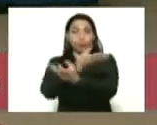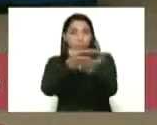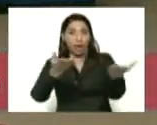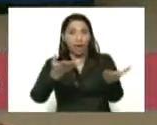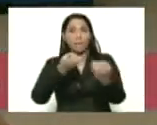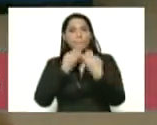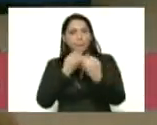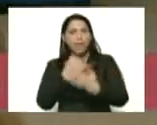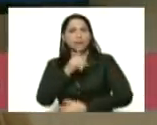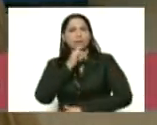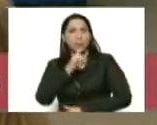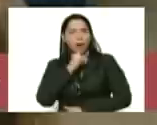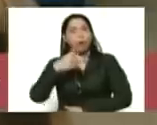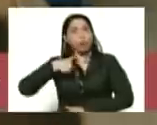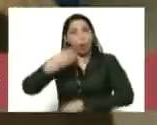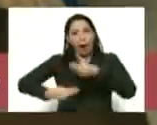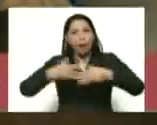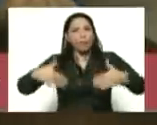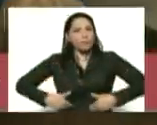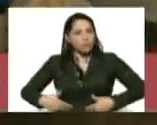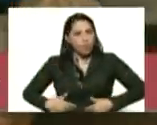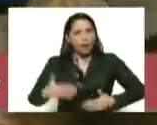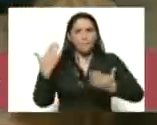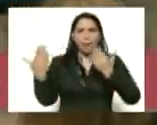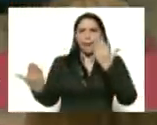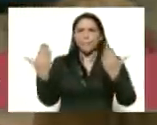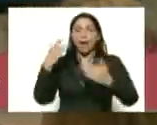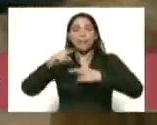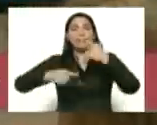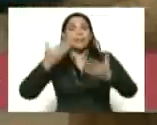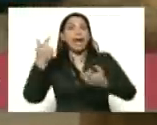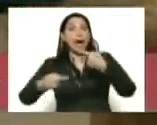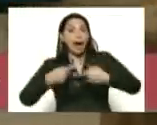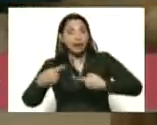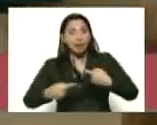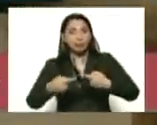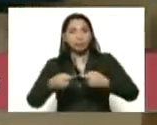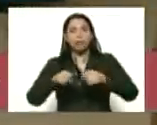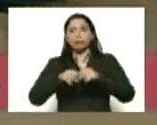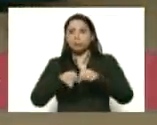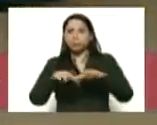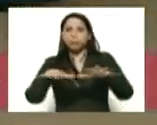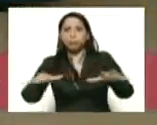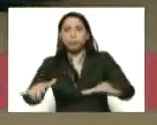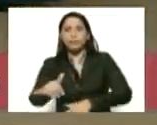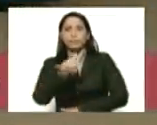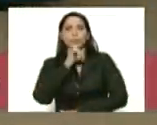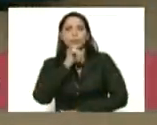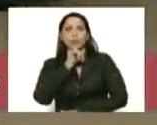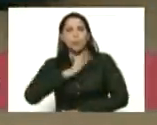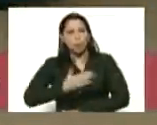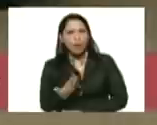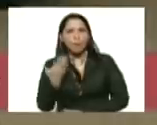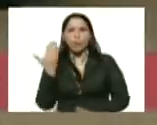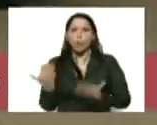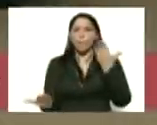Por eso yo hago un esfuerzo en las comparecencias diarias. Para transmitir información. Y podamos comparar.